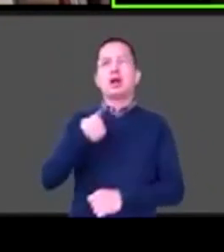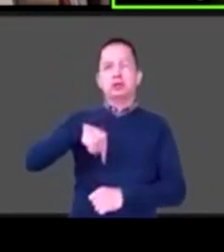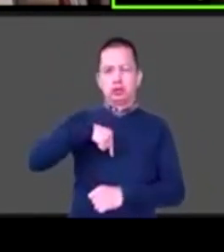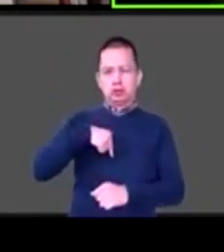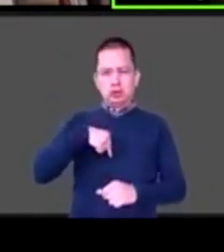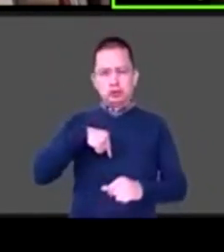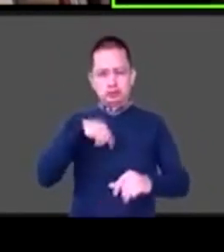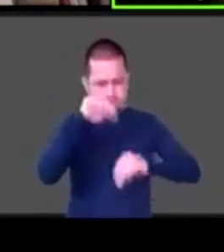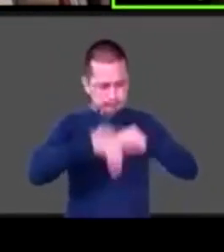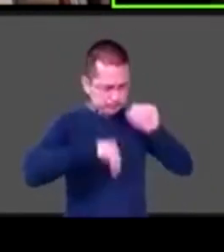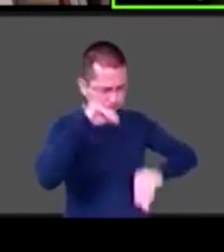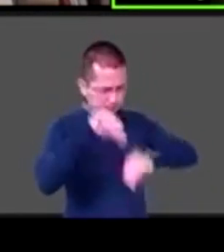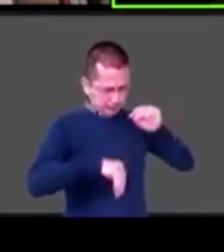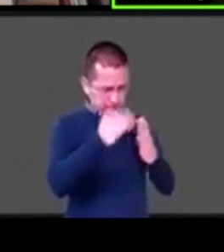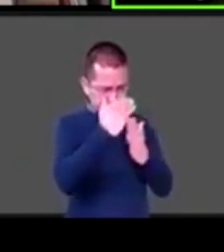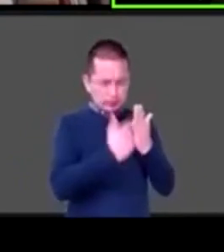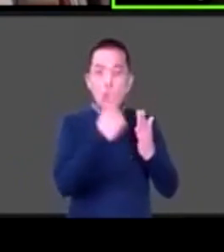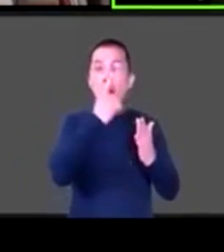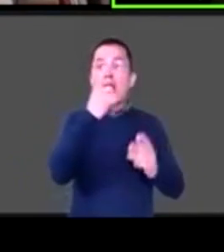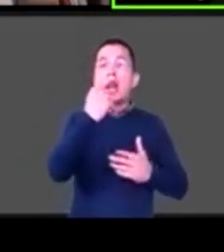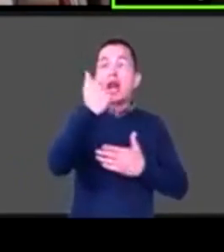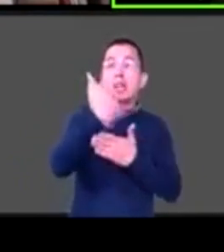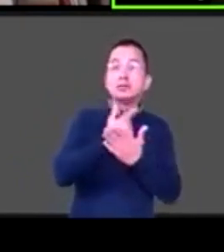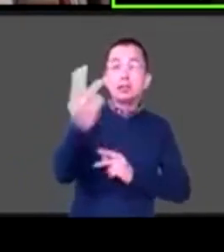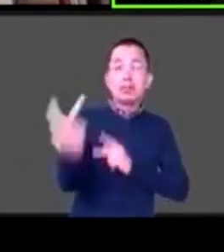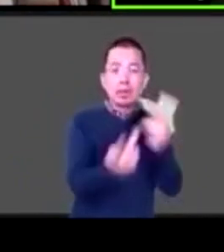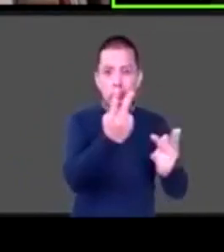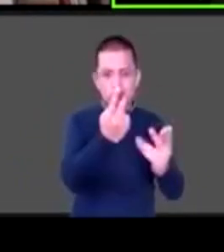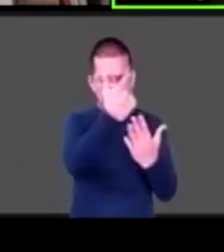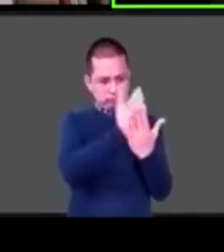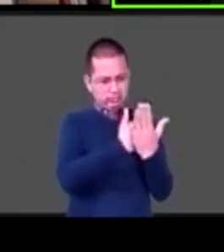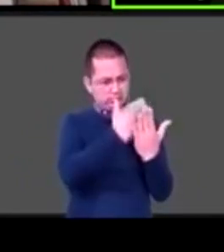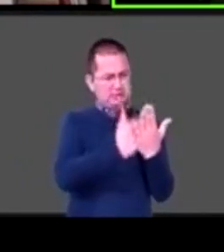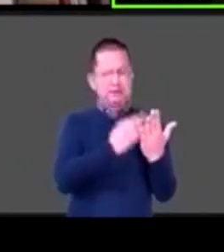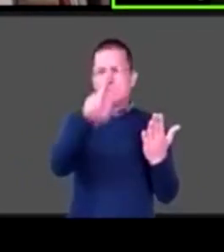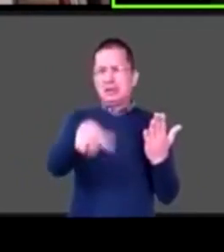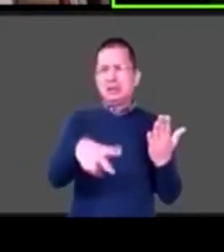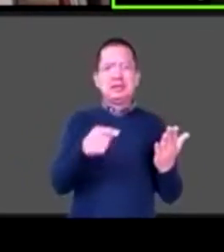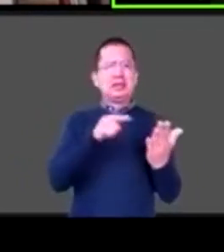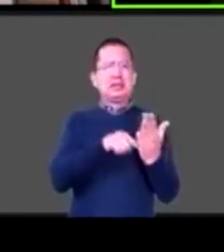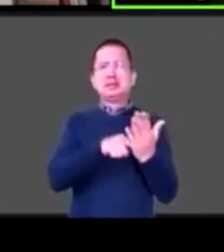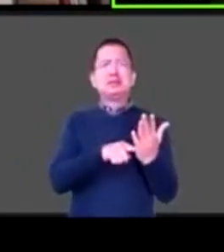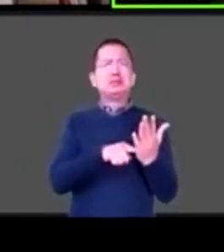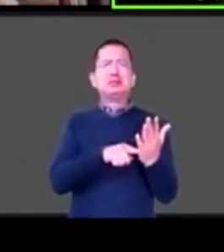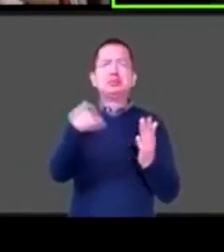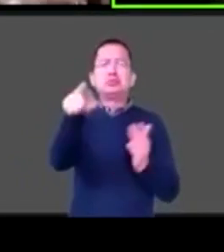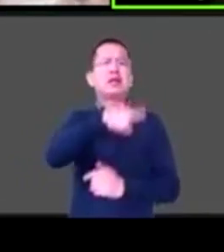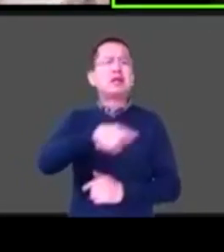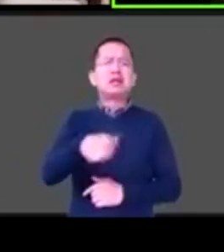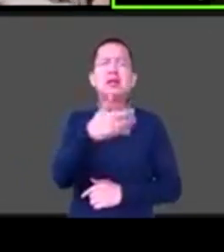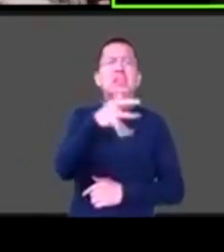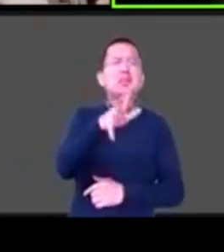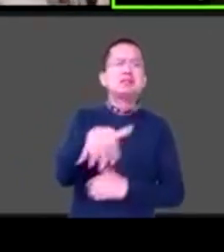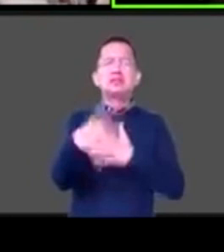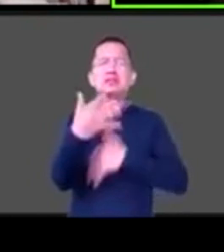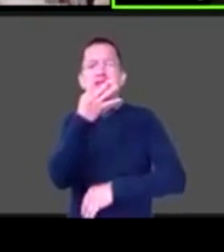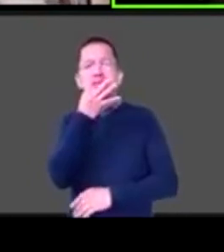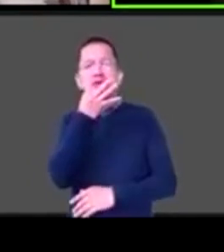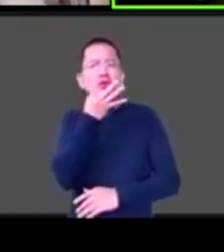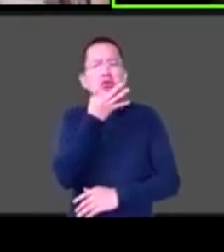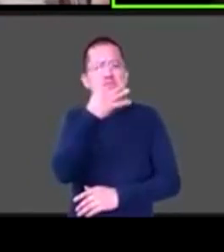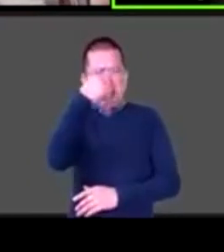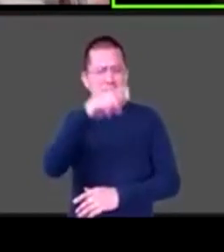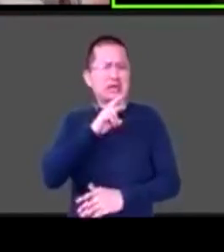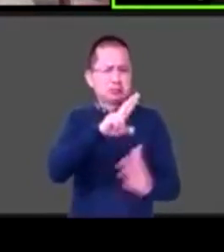porque es un cuestionario que pensamos que dura 10 o 15 minutos en contestarlo sobre cómo están viviendo las personas con